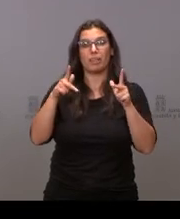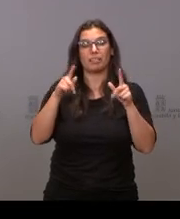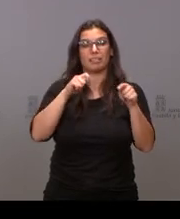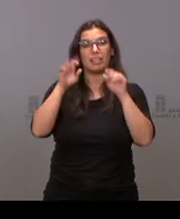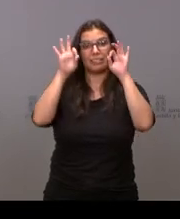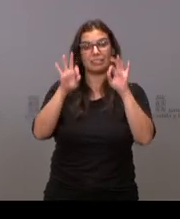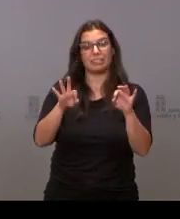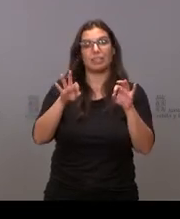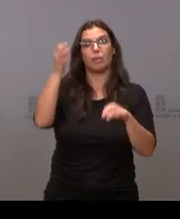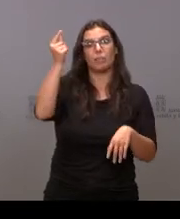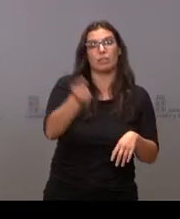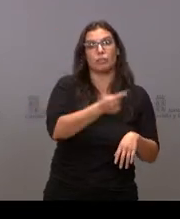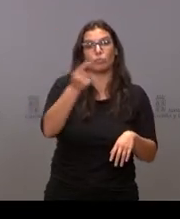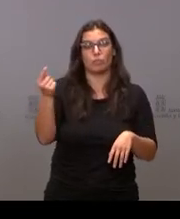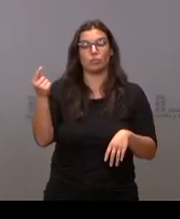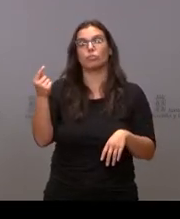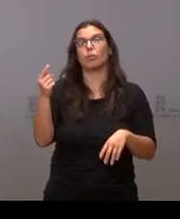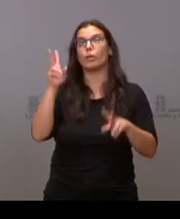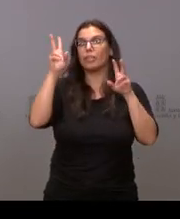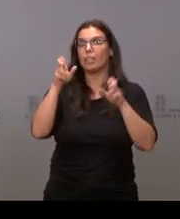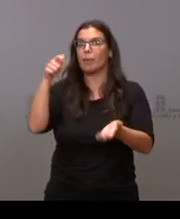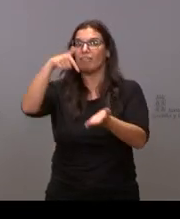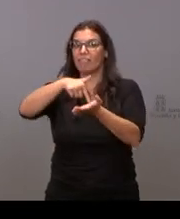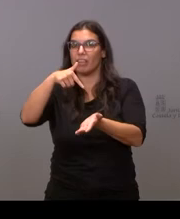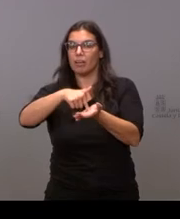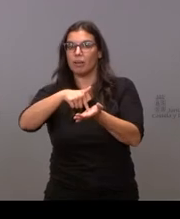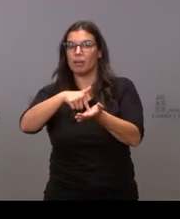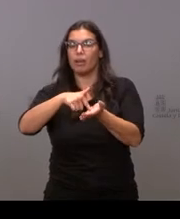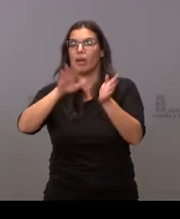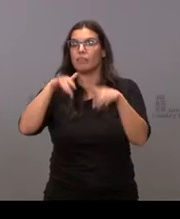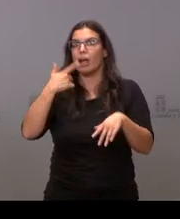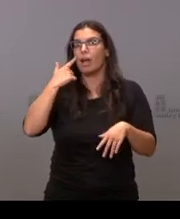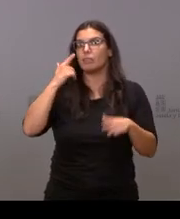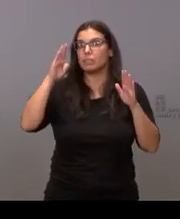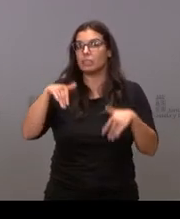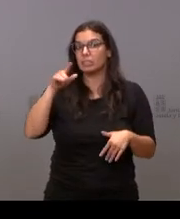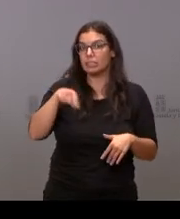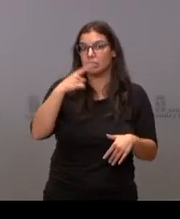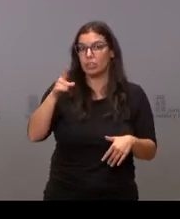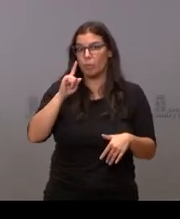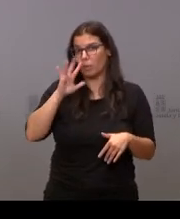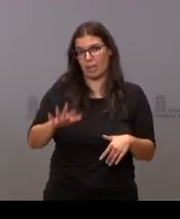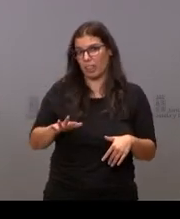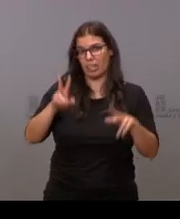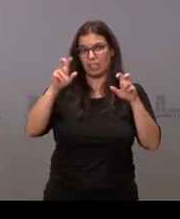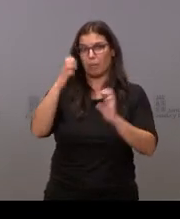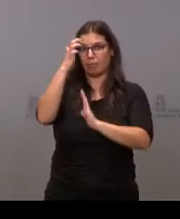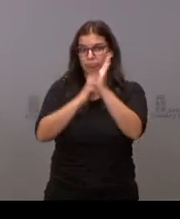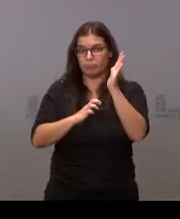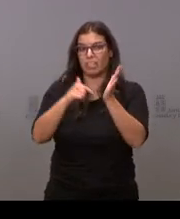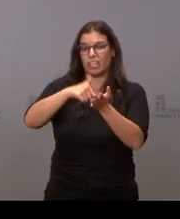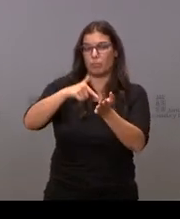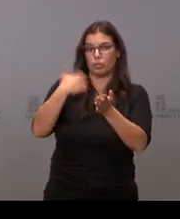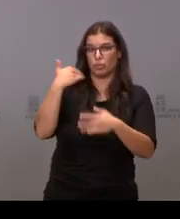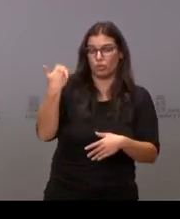portavoz el tema de la fiscalidad estamos pendientes por si suena la flauta pero no parece que vaya a salir adelante sé que lo ha